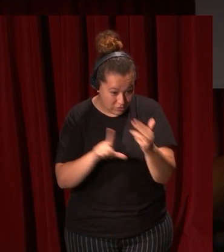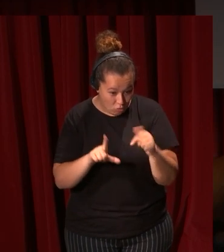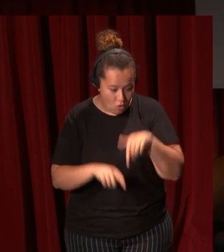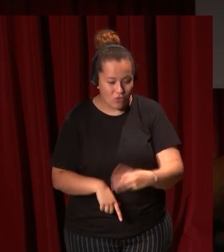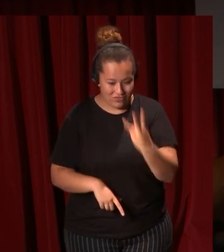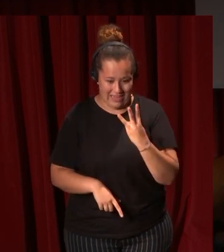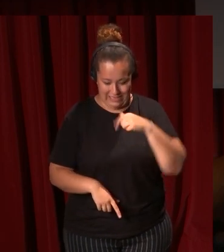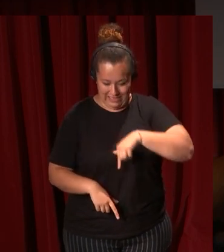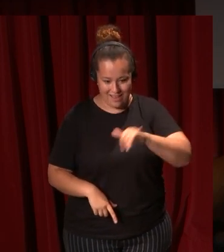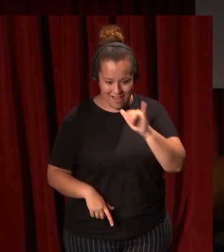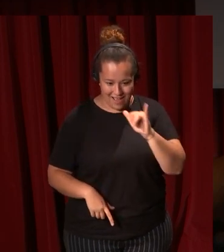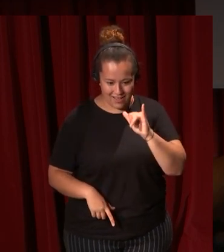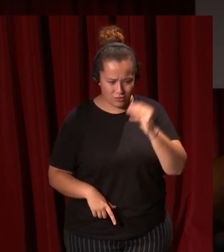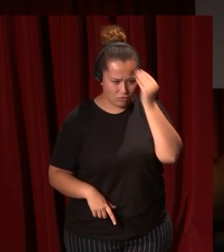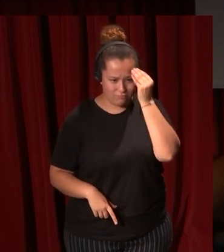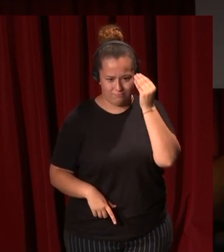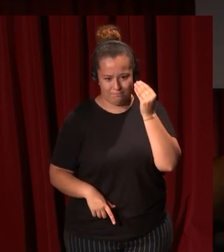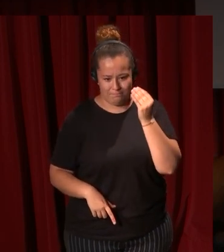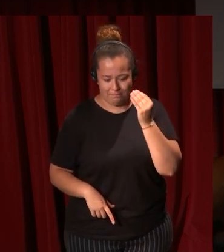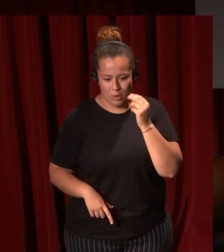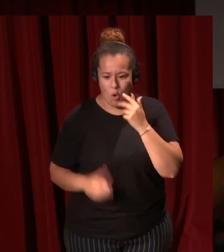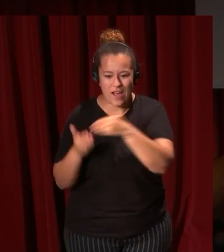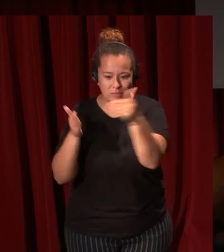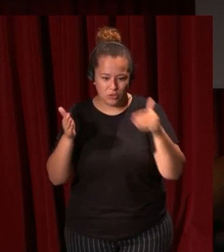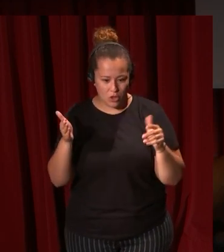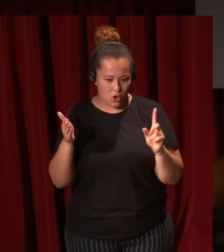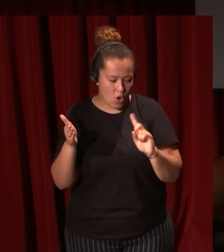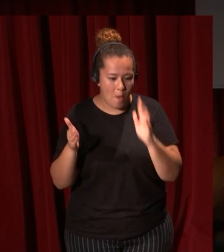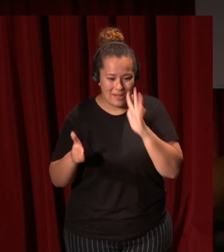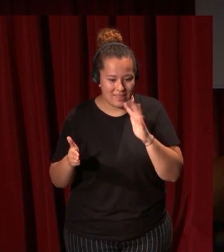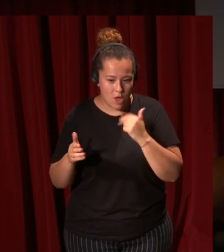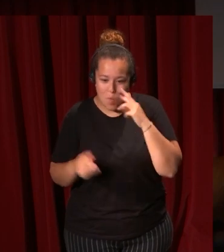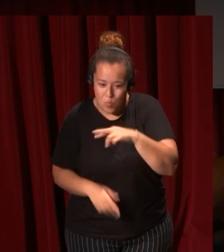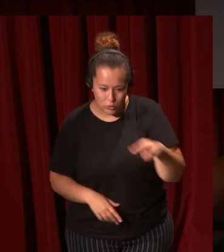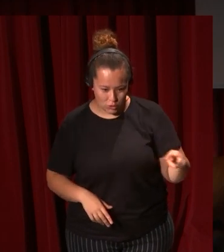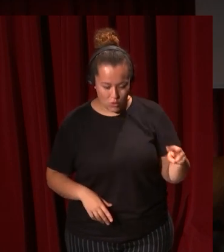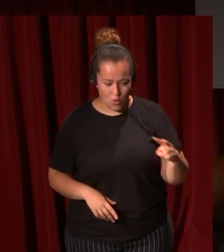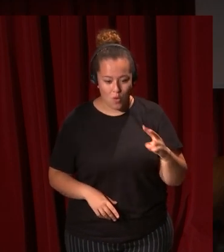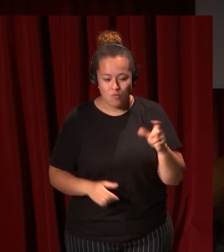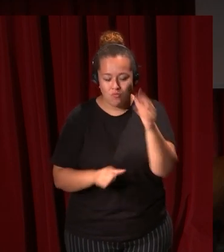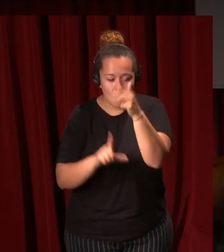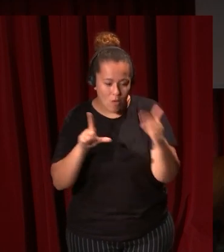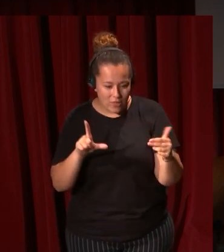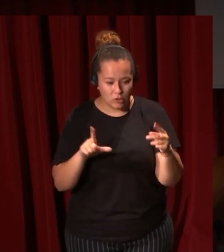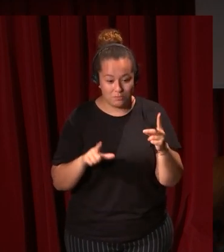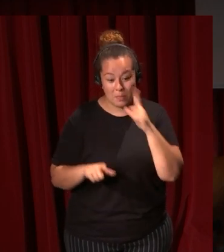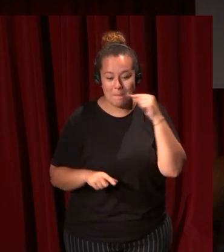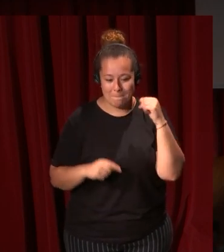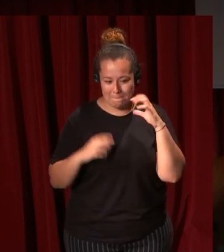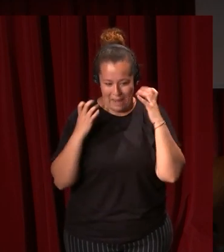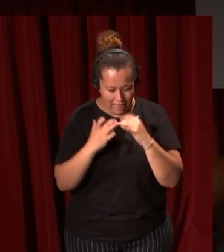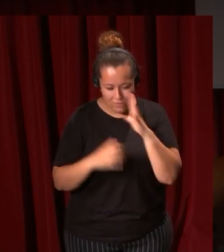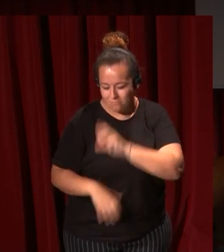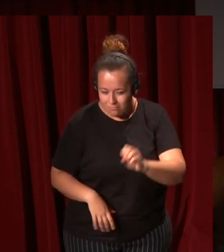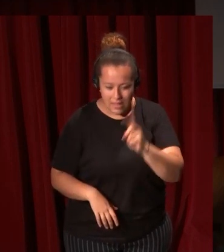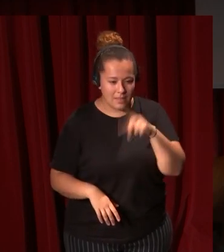impresión de que esto más que una exposición parece un museo hay unos cuadros de Velázquez fabulosos que son nuestros de Rivera fabulosos hay grandes cuadros de